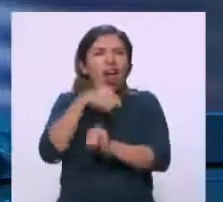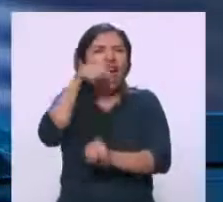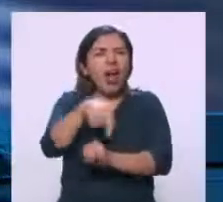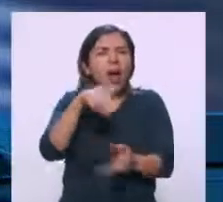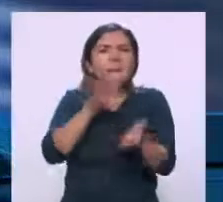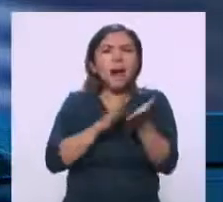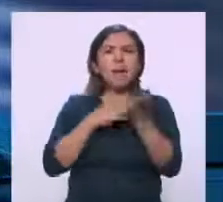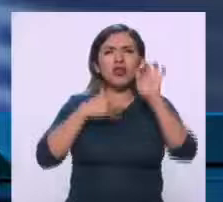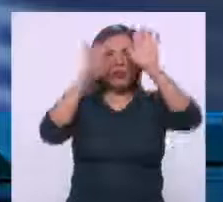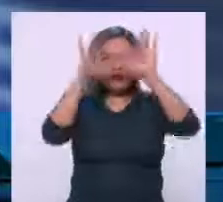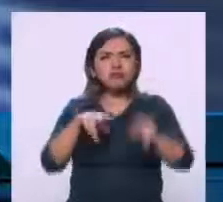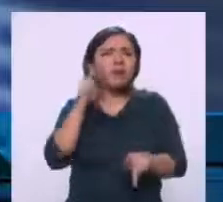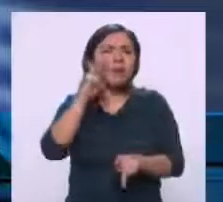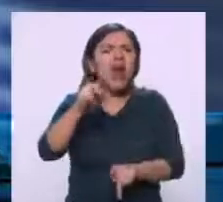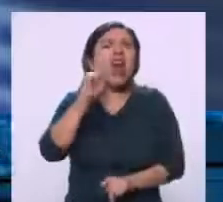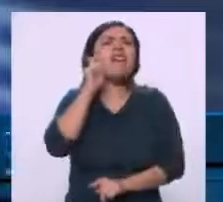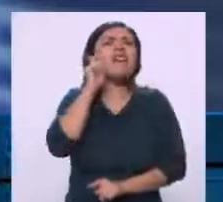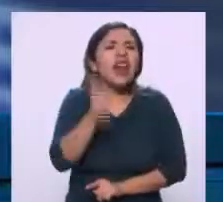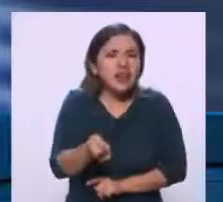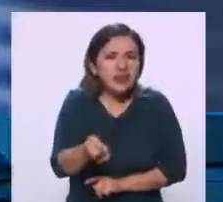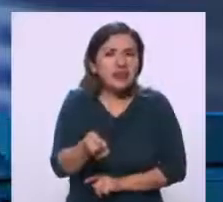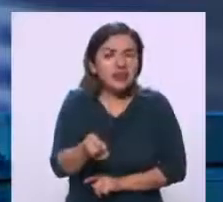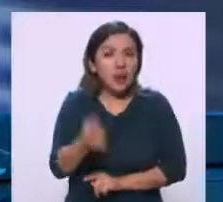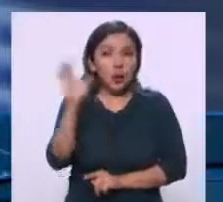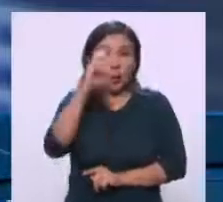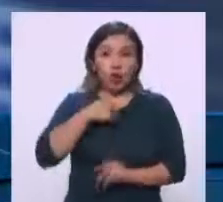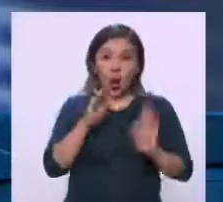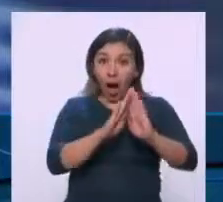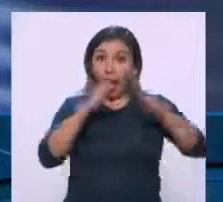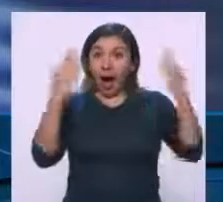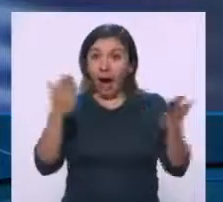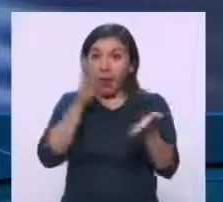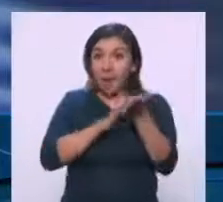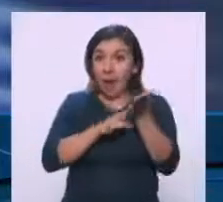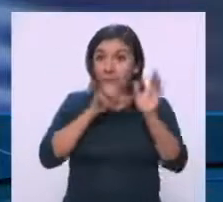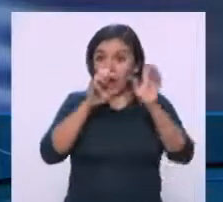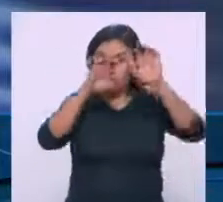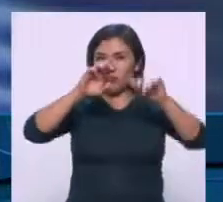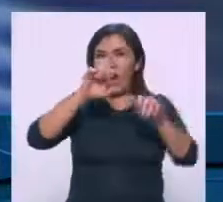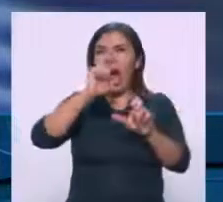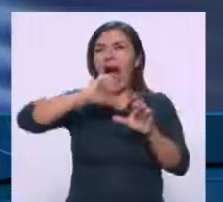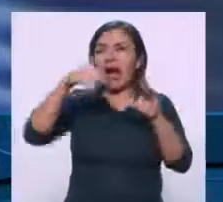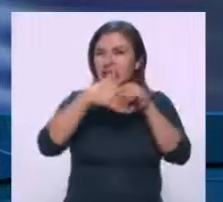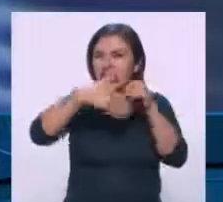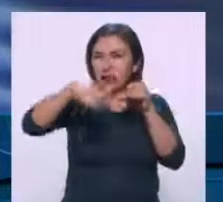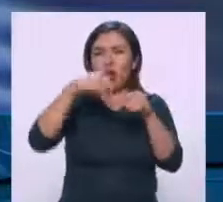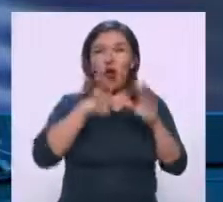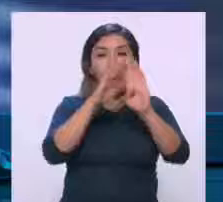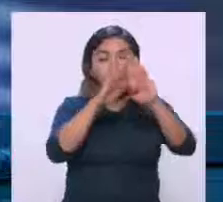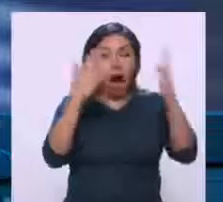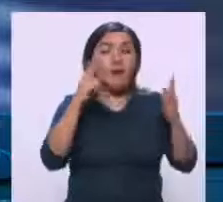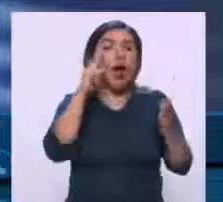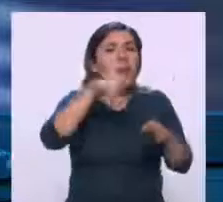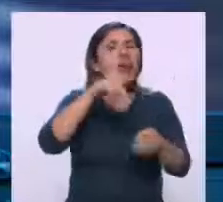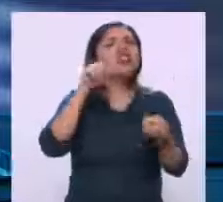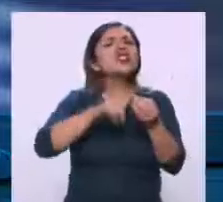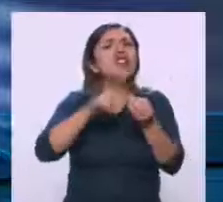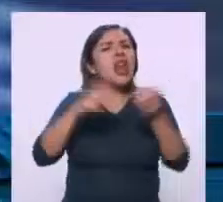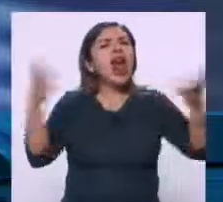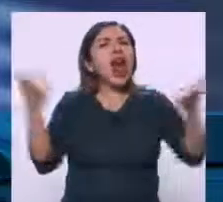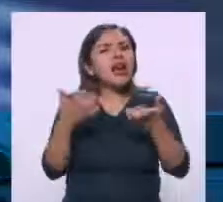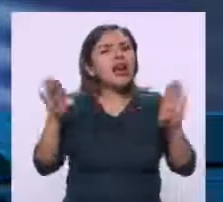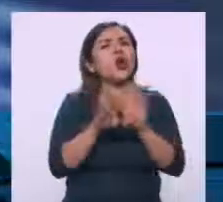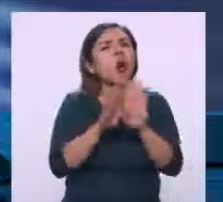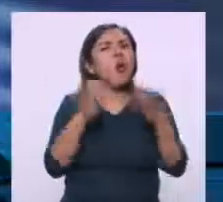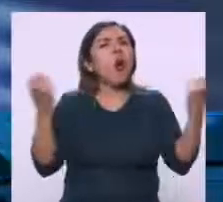documento que vamos a ver las personas. Entonces, cuando abrimos un documento, ahí quedan los rastros de cómo se creó, quién lo creó. Y en el caso